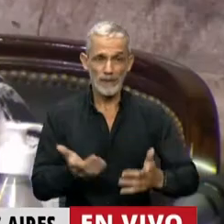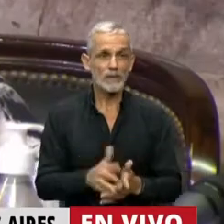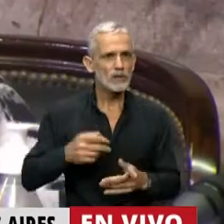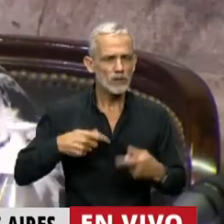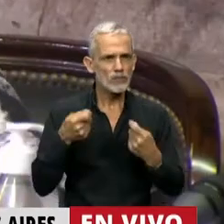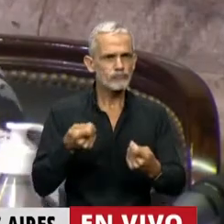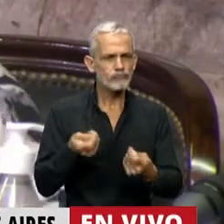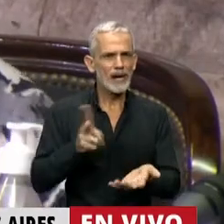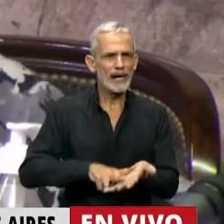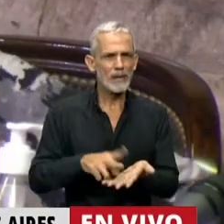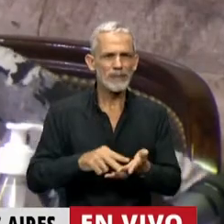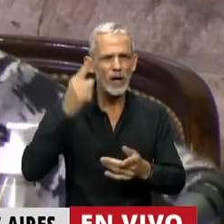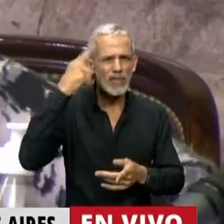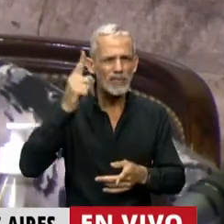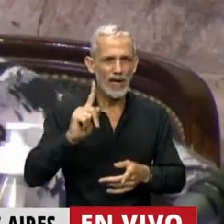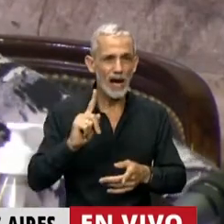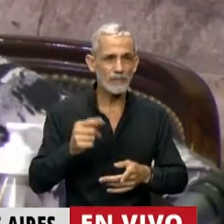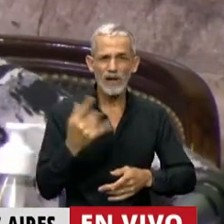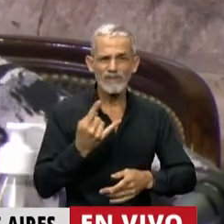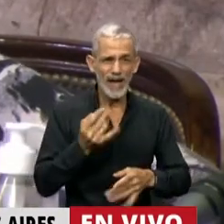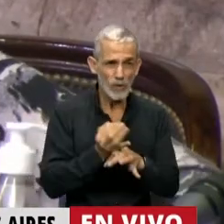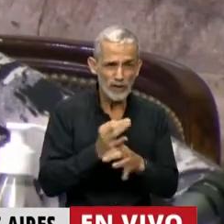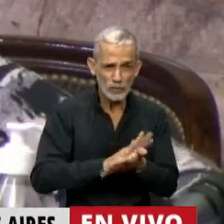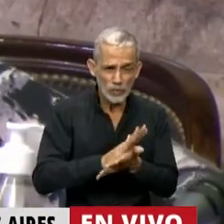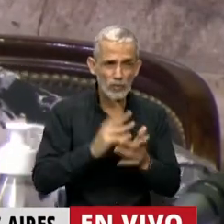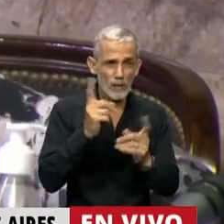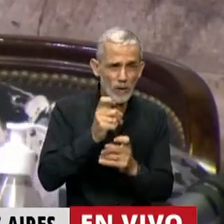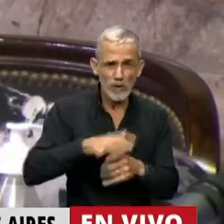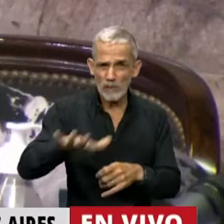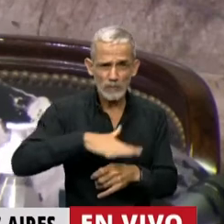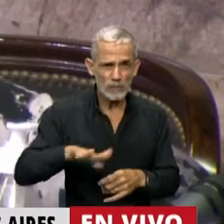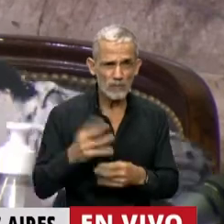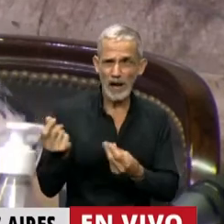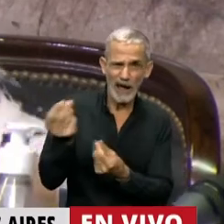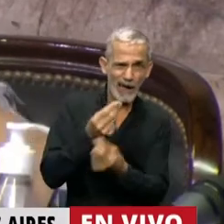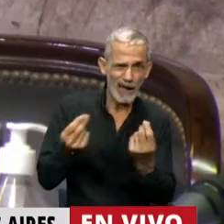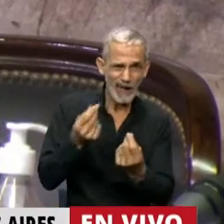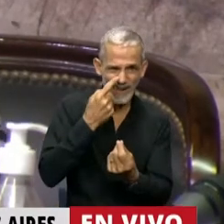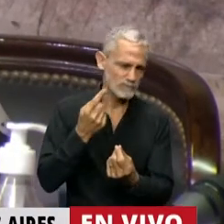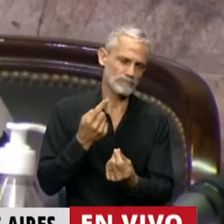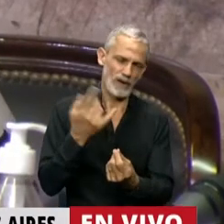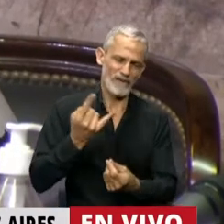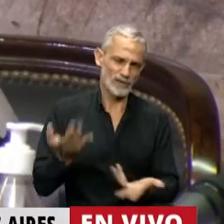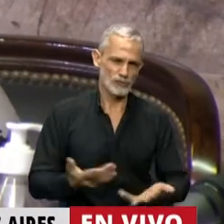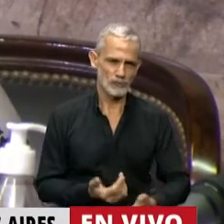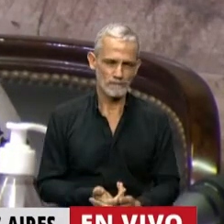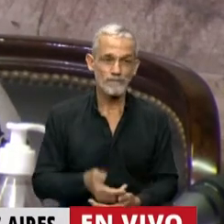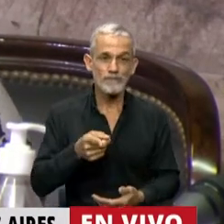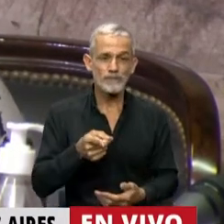insistir con un concepto. Es falso que la educación va a resolver los problemas de la explotación capitalista. Por lo tanto, es falso